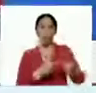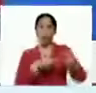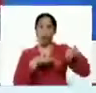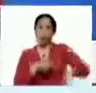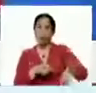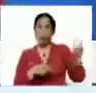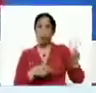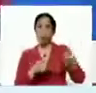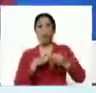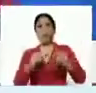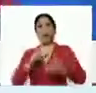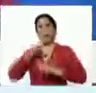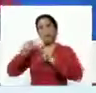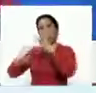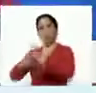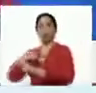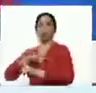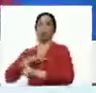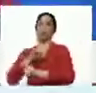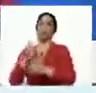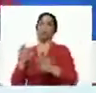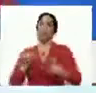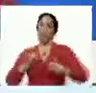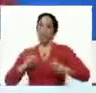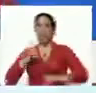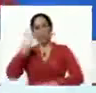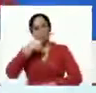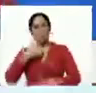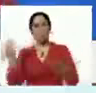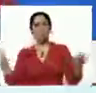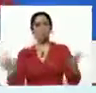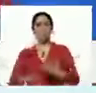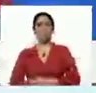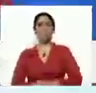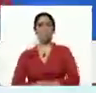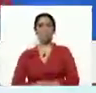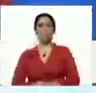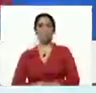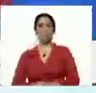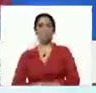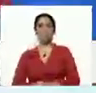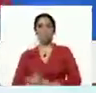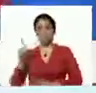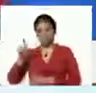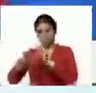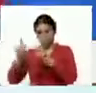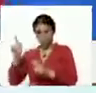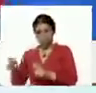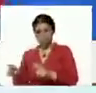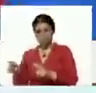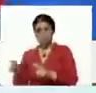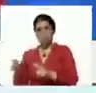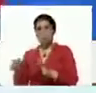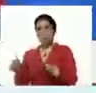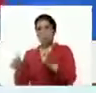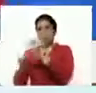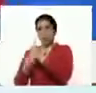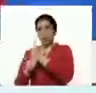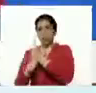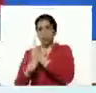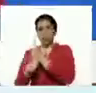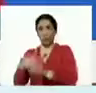Ah, pero el morbo, nosotros actuamos con la sinceridad. Son casos que fueron detectados por